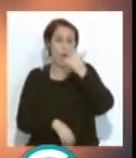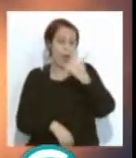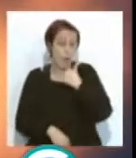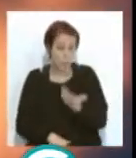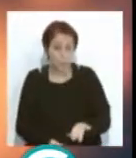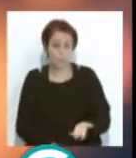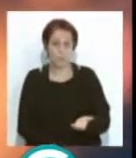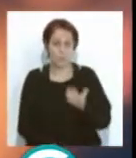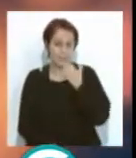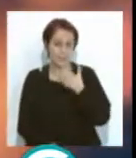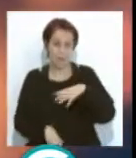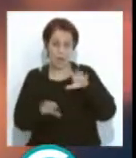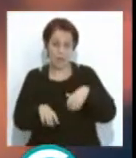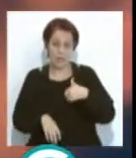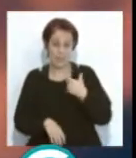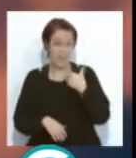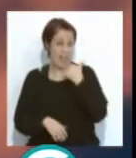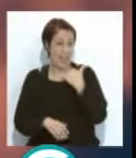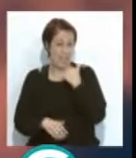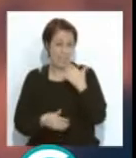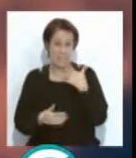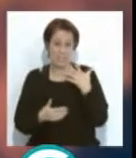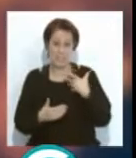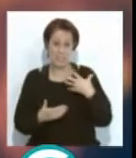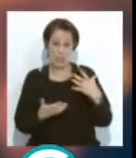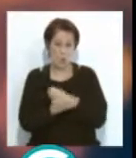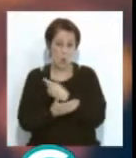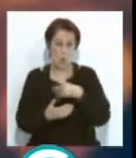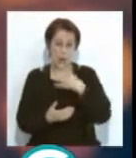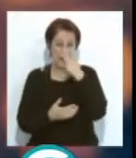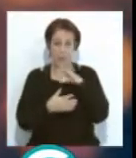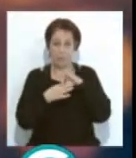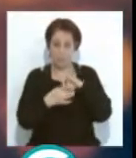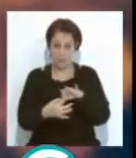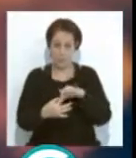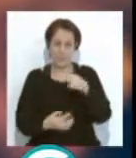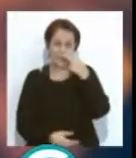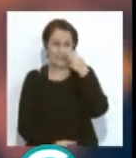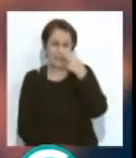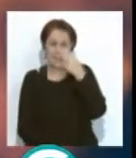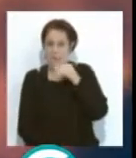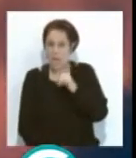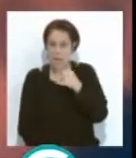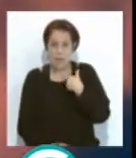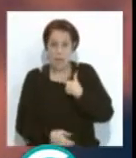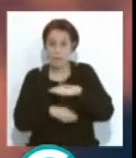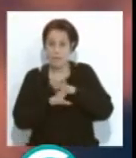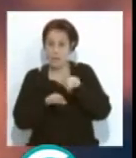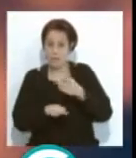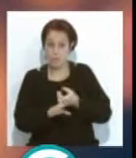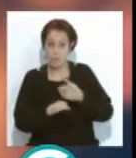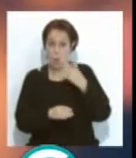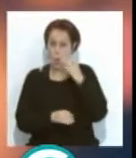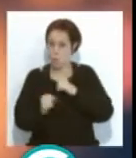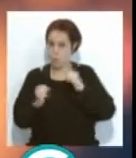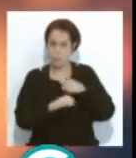Si en Cádiz prácticamente todo el mundo que está relacionado con el carnaval de alguna forma tiene intereses creados. Acaba en el concurso y si no